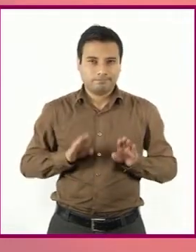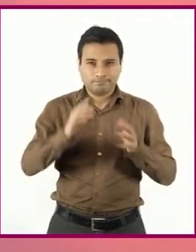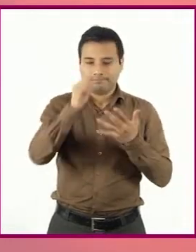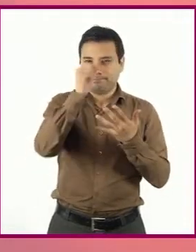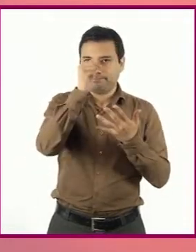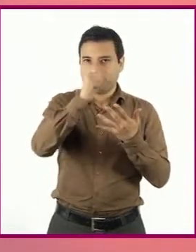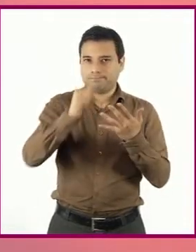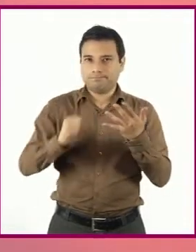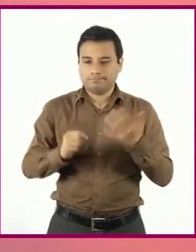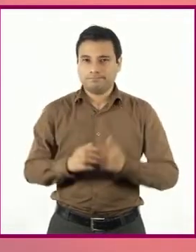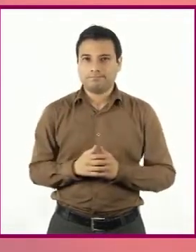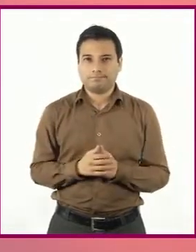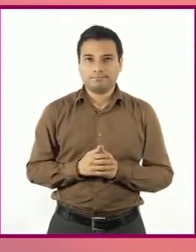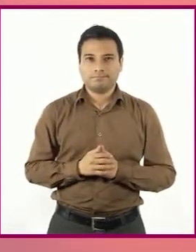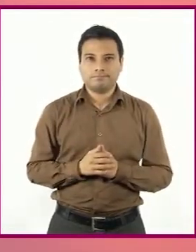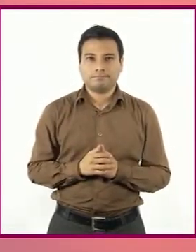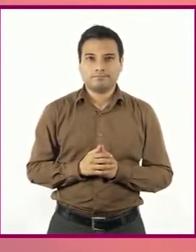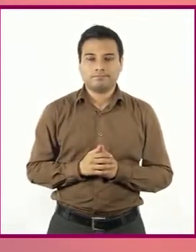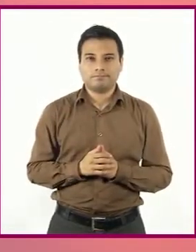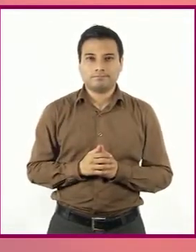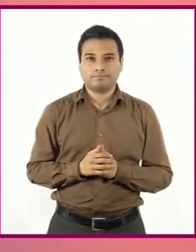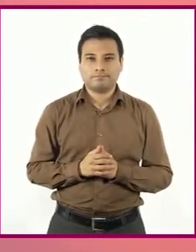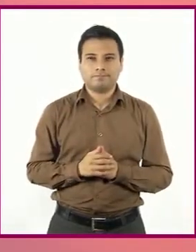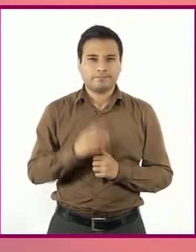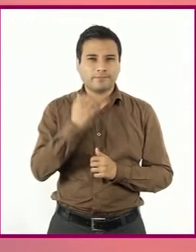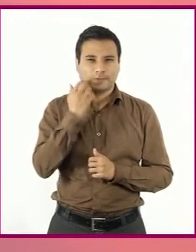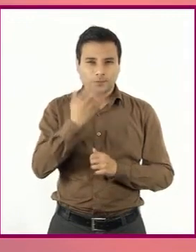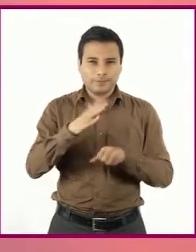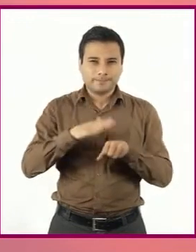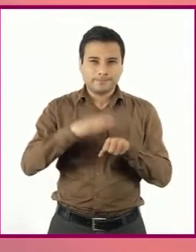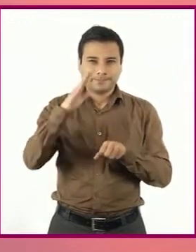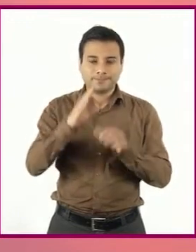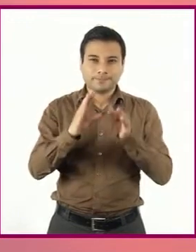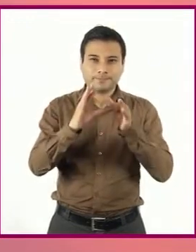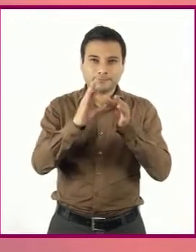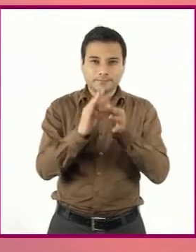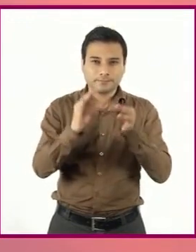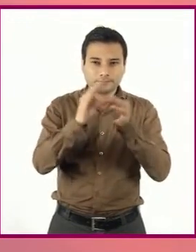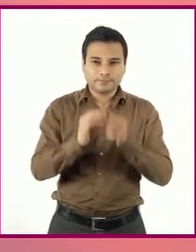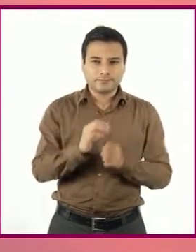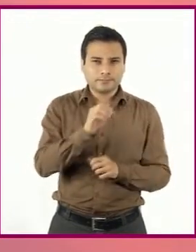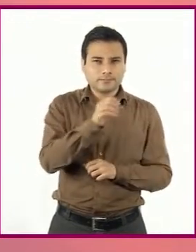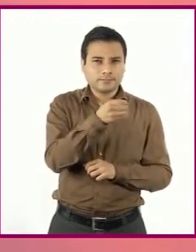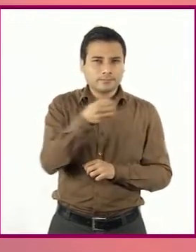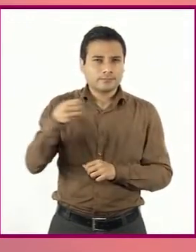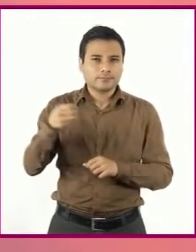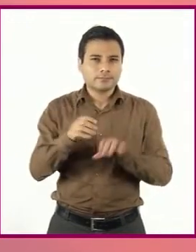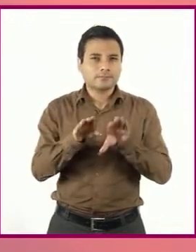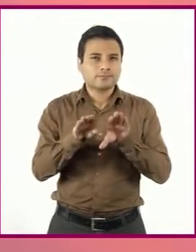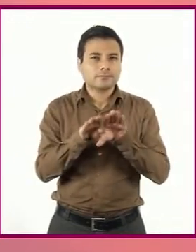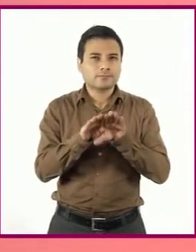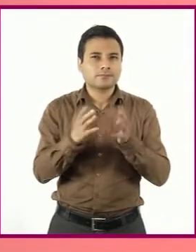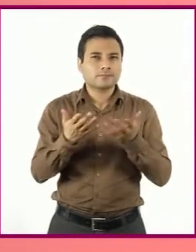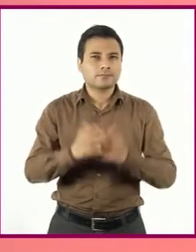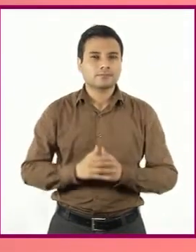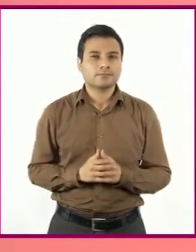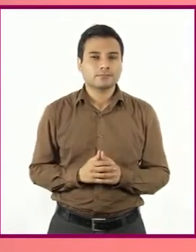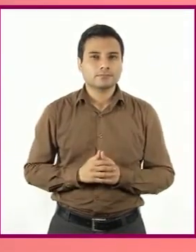me gustaría que nos explicara con más detalle el uso y la estructura de este tipo de textos.